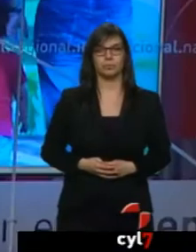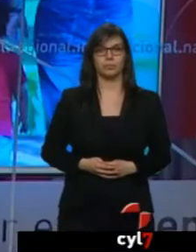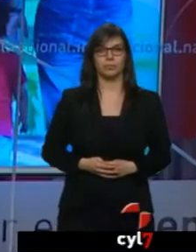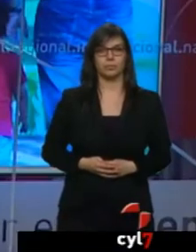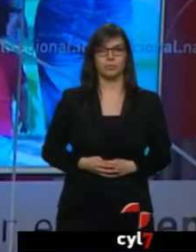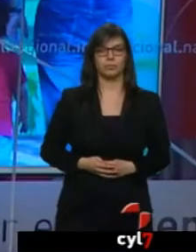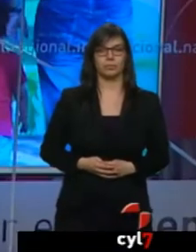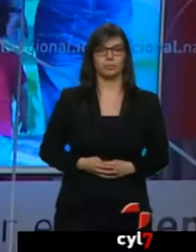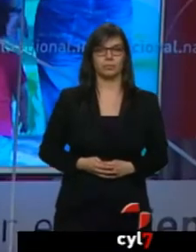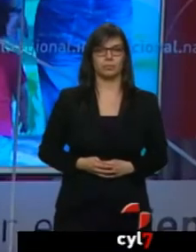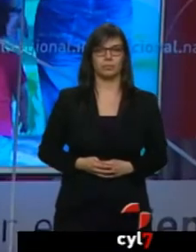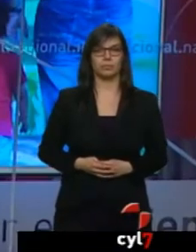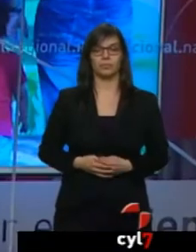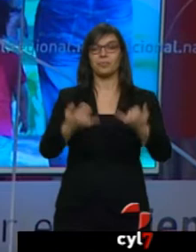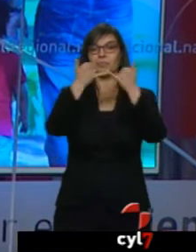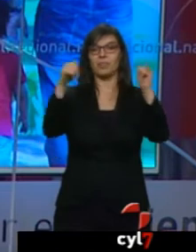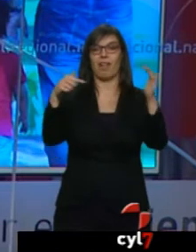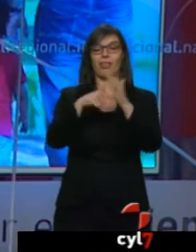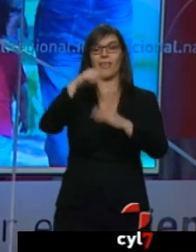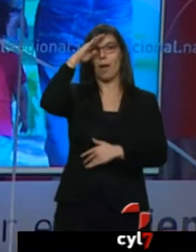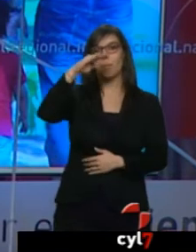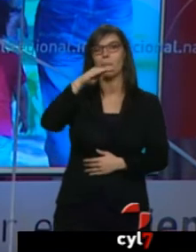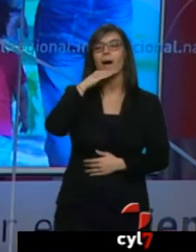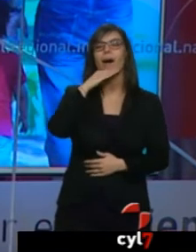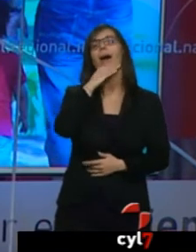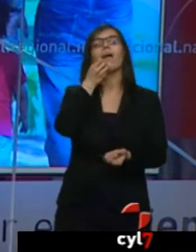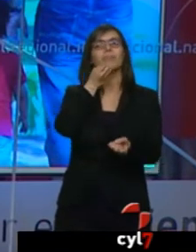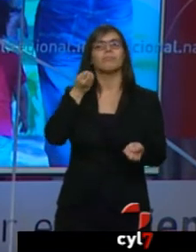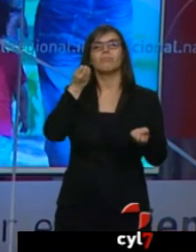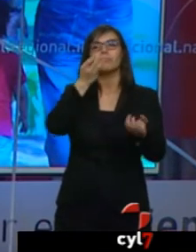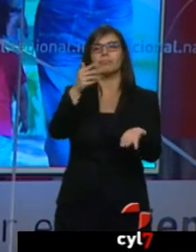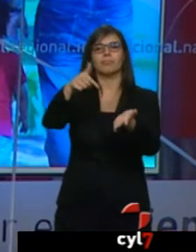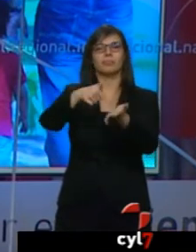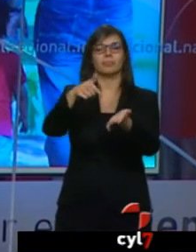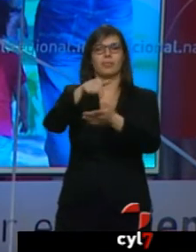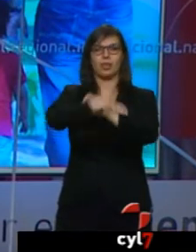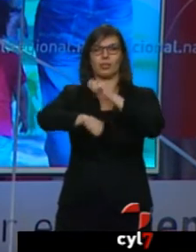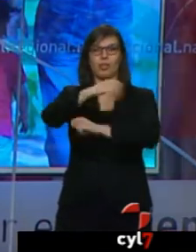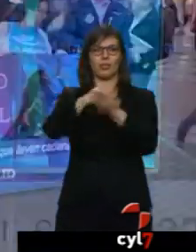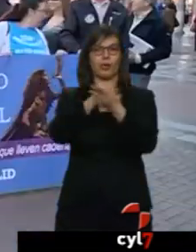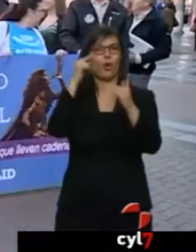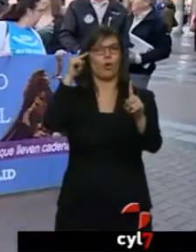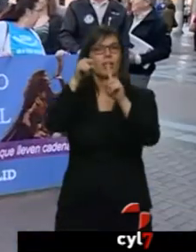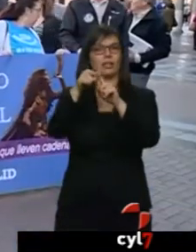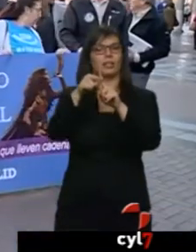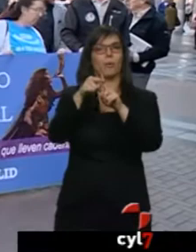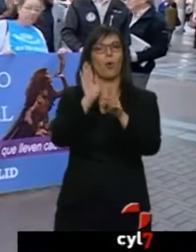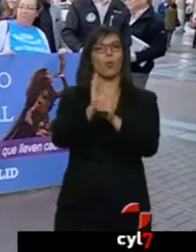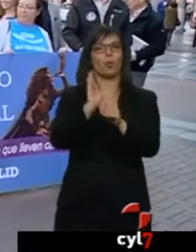La celebración del Día del Padre nos deja los mensajes reivindicativos... ...de la Asociación Regional por la Custodia Compartida.